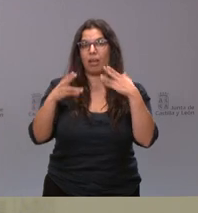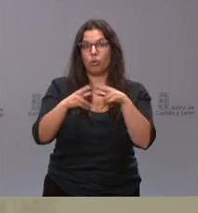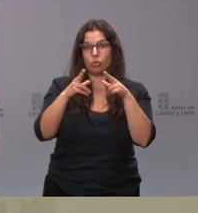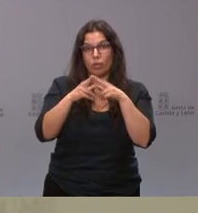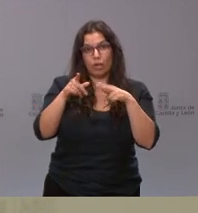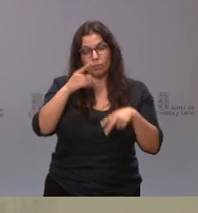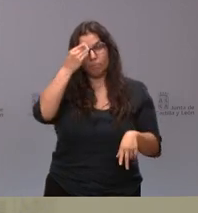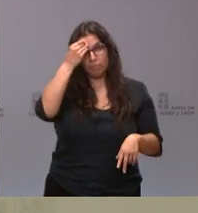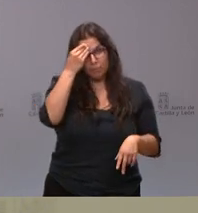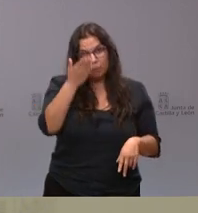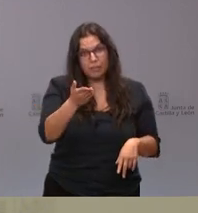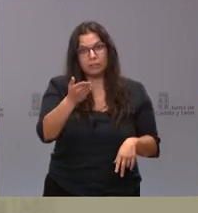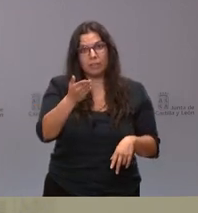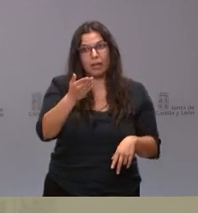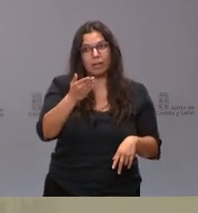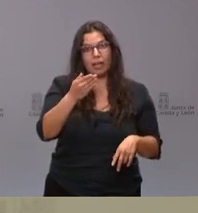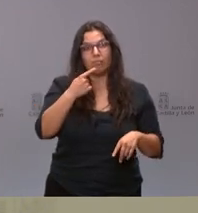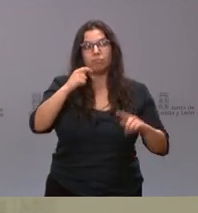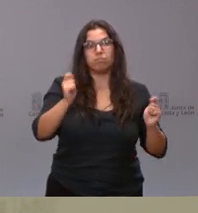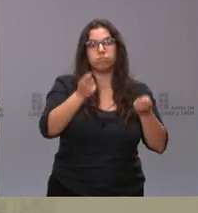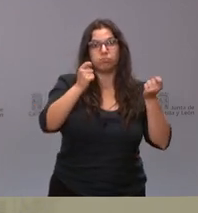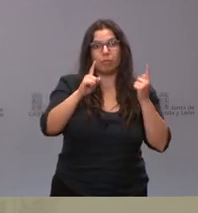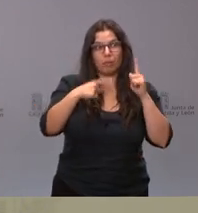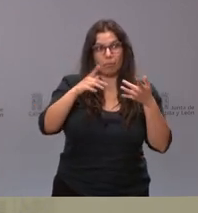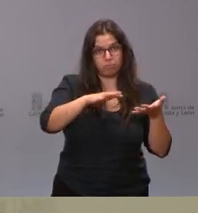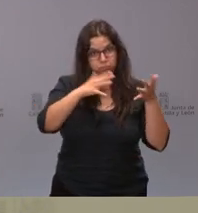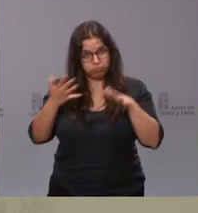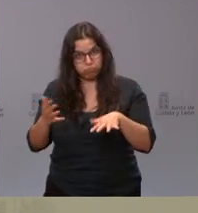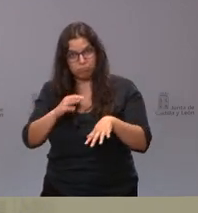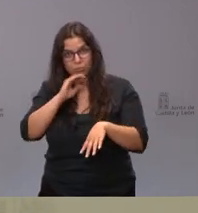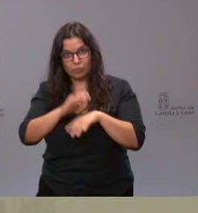ser materializado por el conjunto de la Junta de Castilla y León.